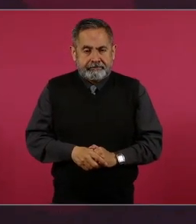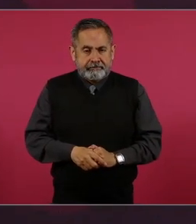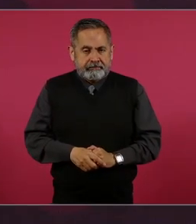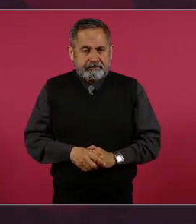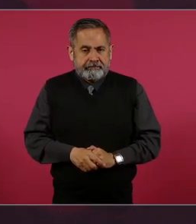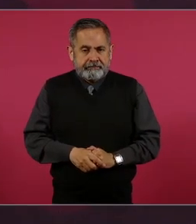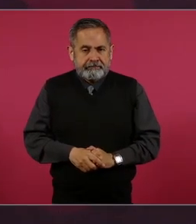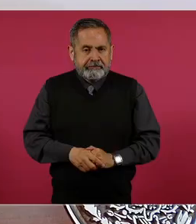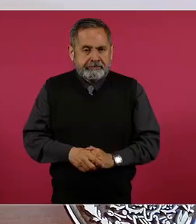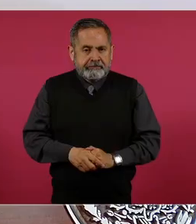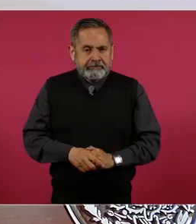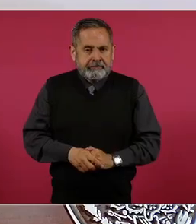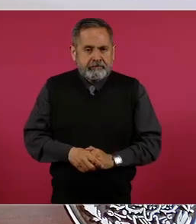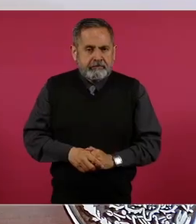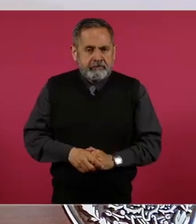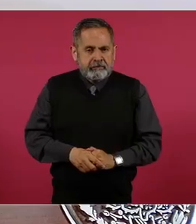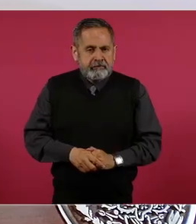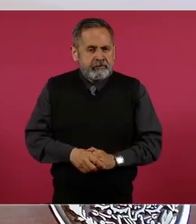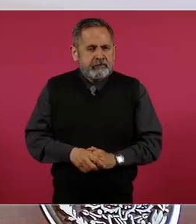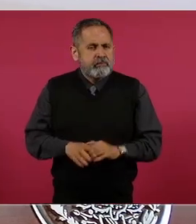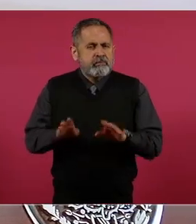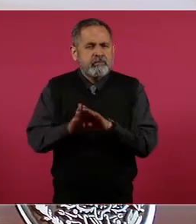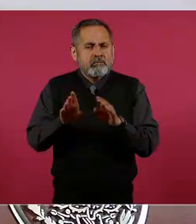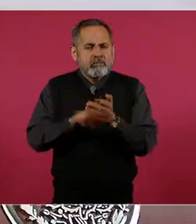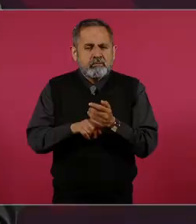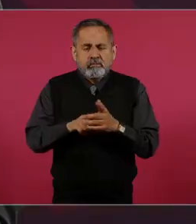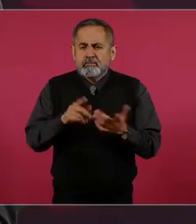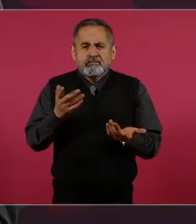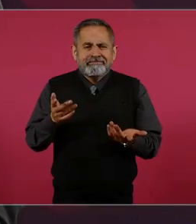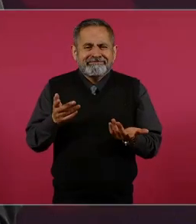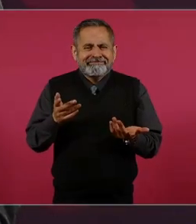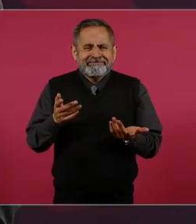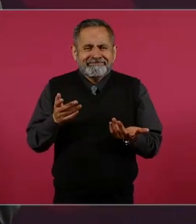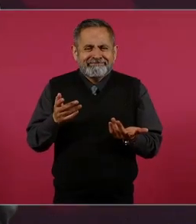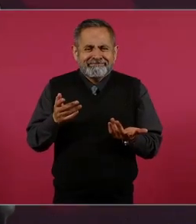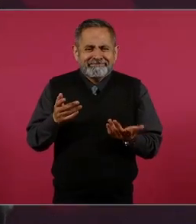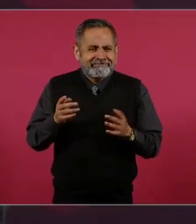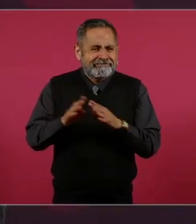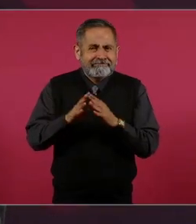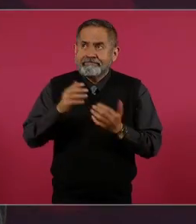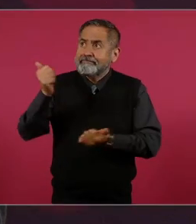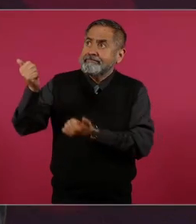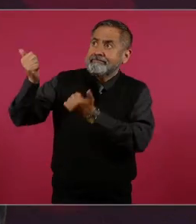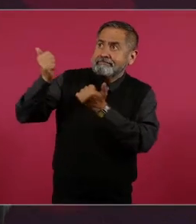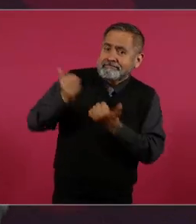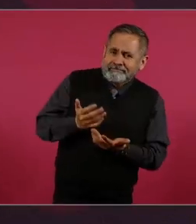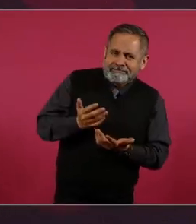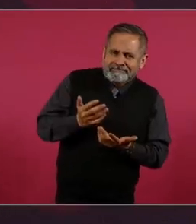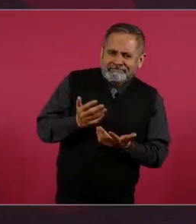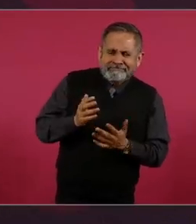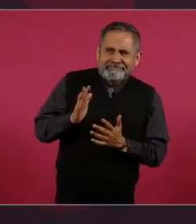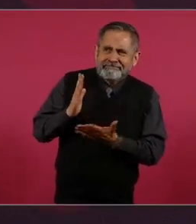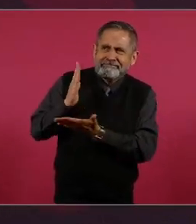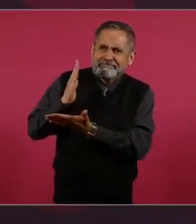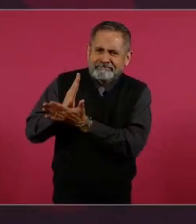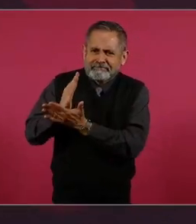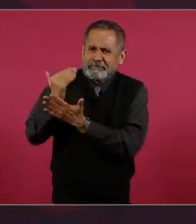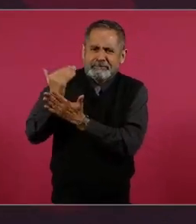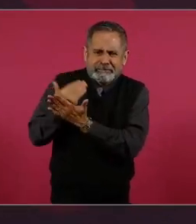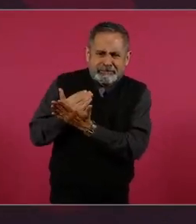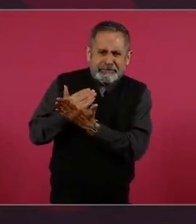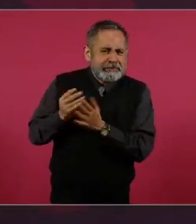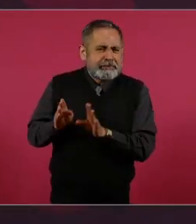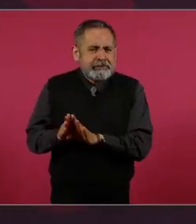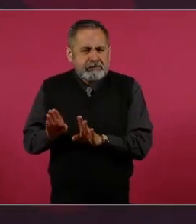¿cómo ir sustituyendo importaciones para reducir esa dependencia? Pues